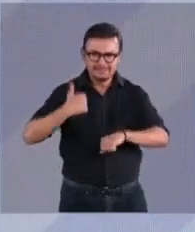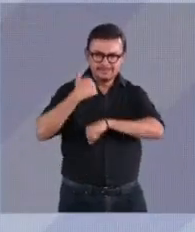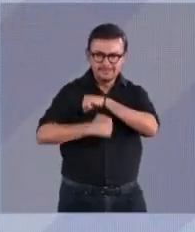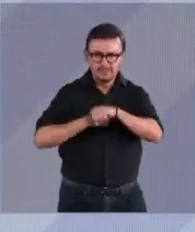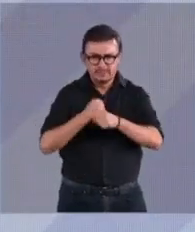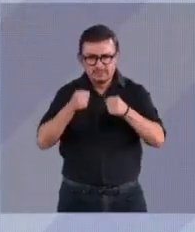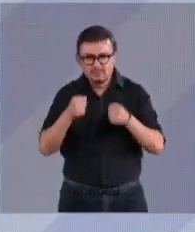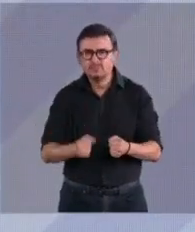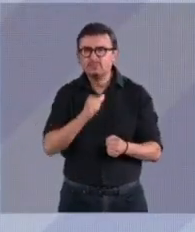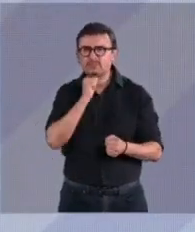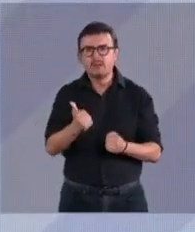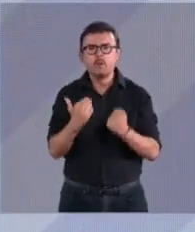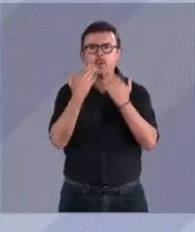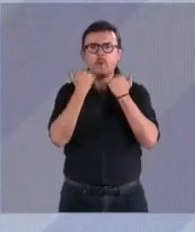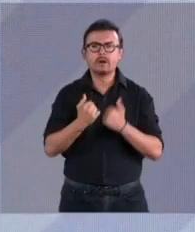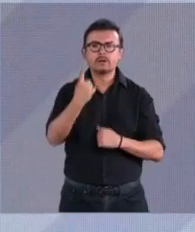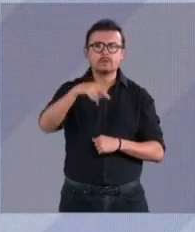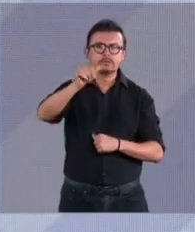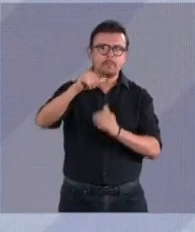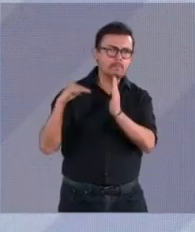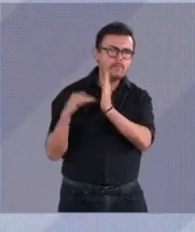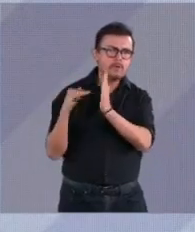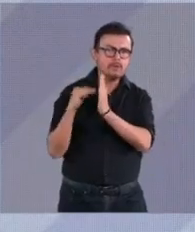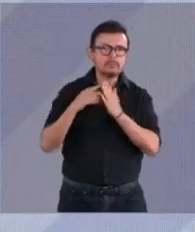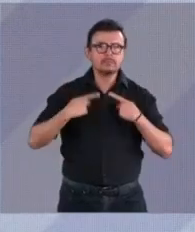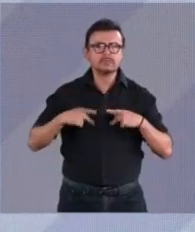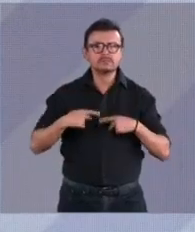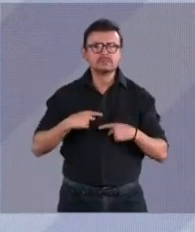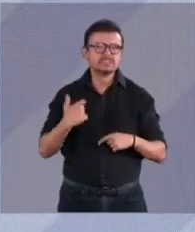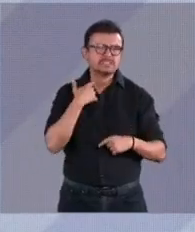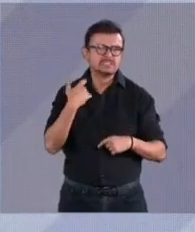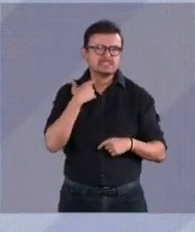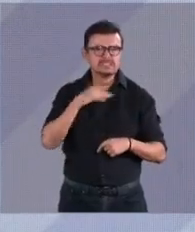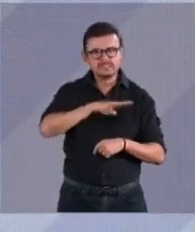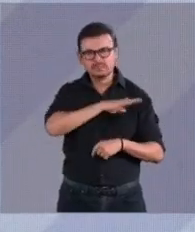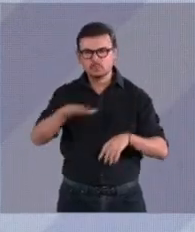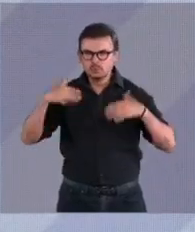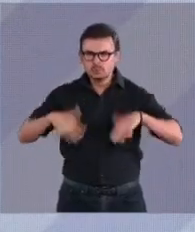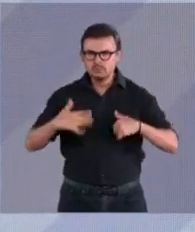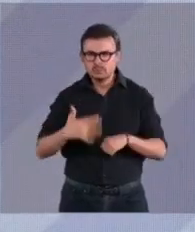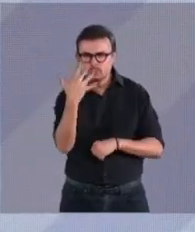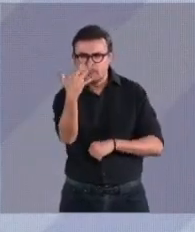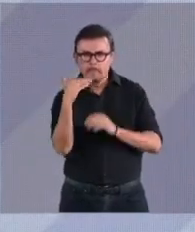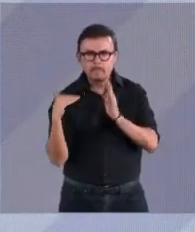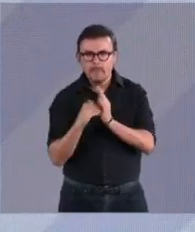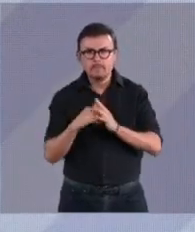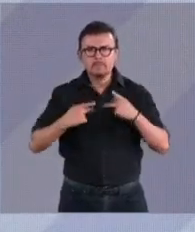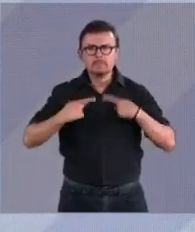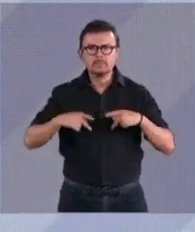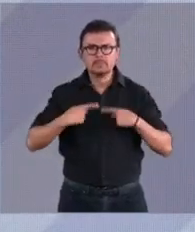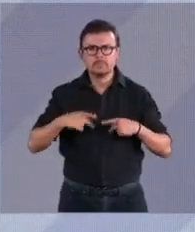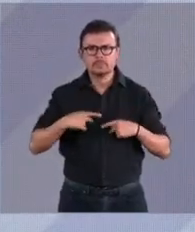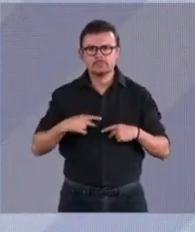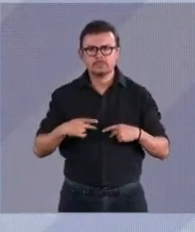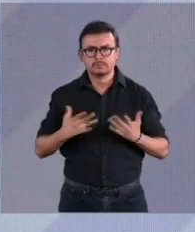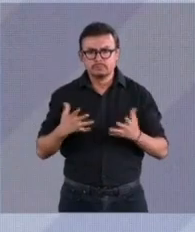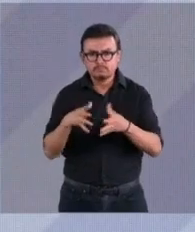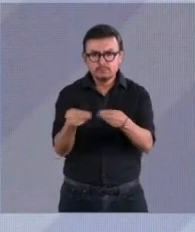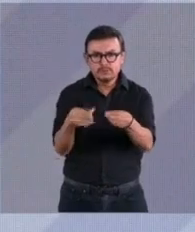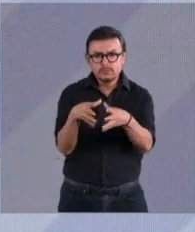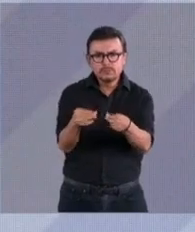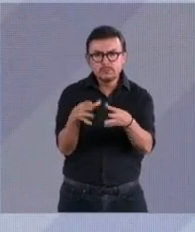186 mil personas asesinadas, 50 mil personas desaparecidas.